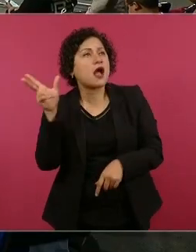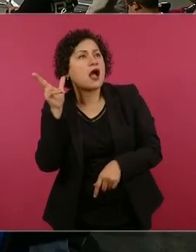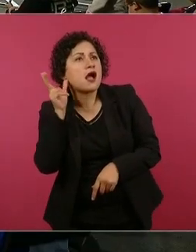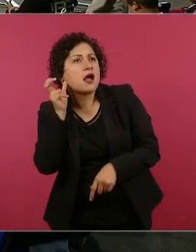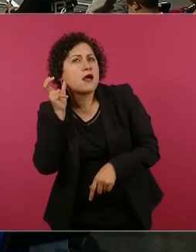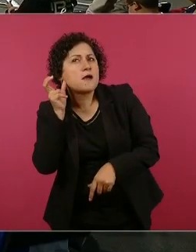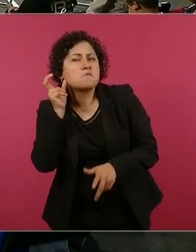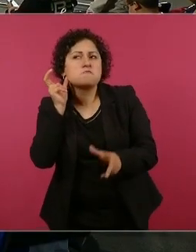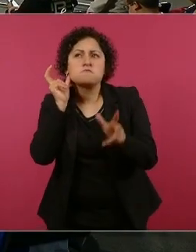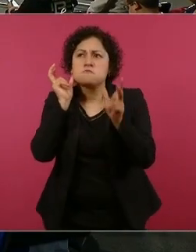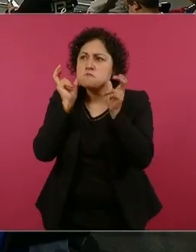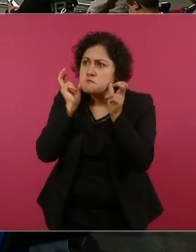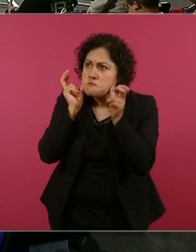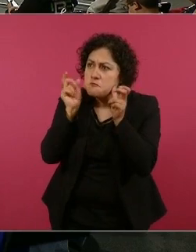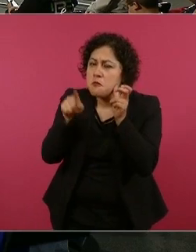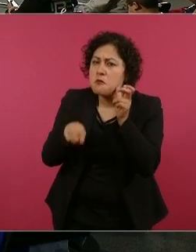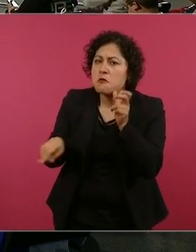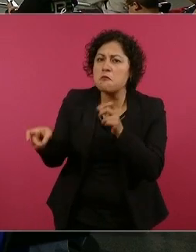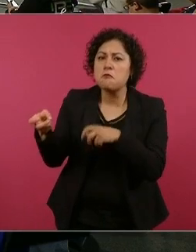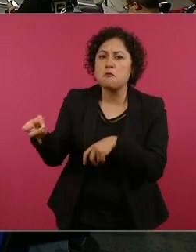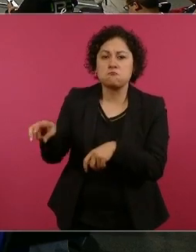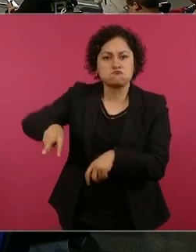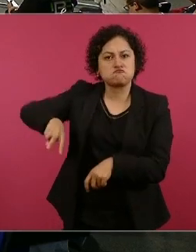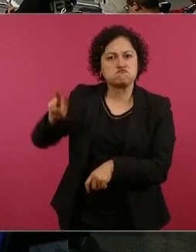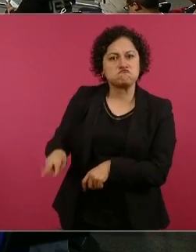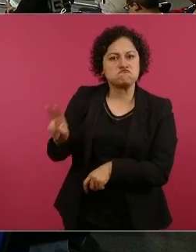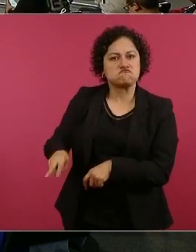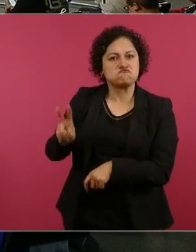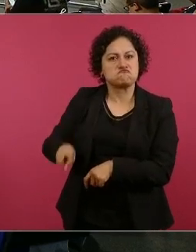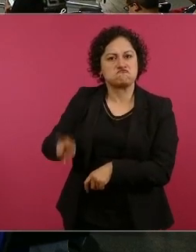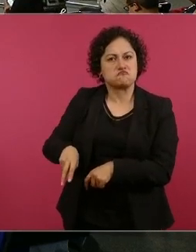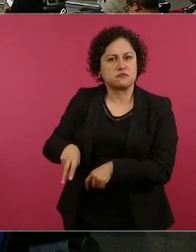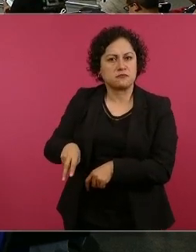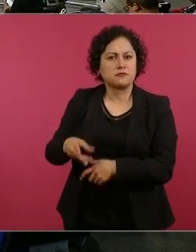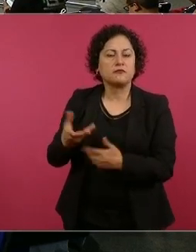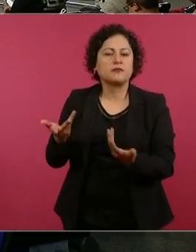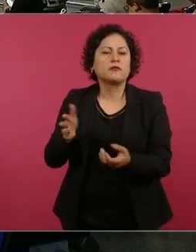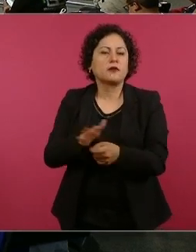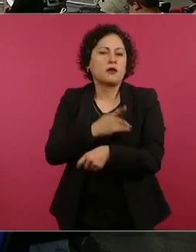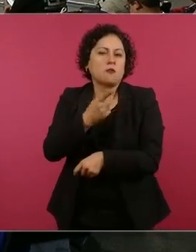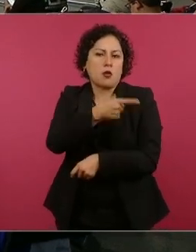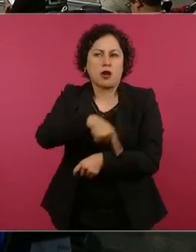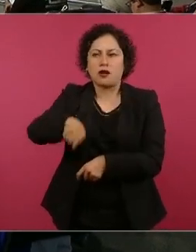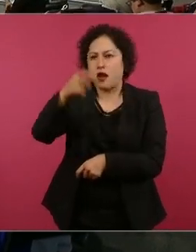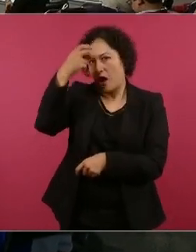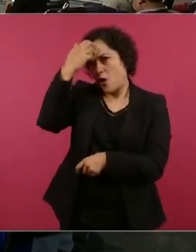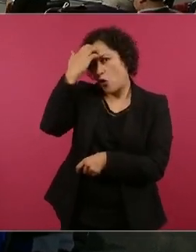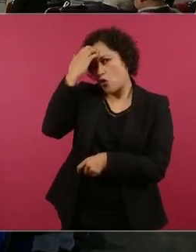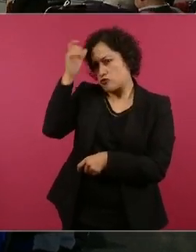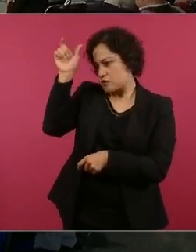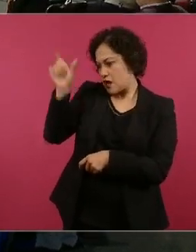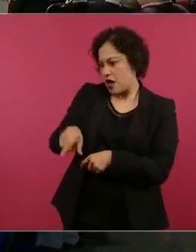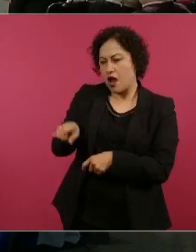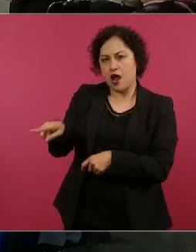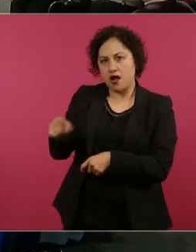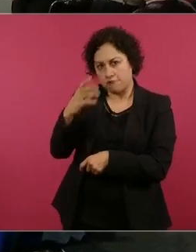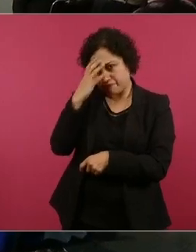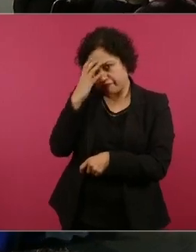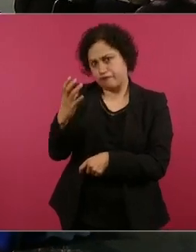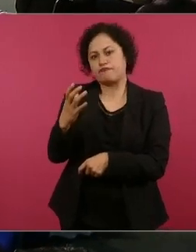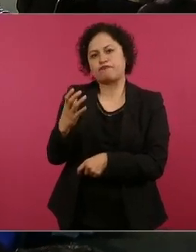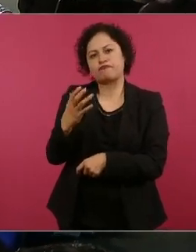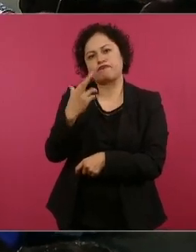además de que era una gente seria, responsable. pero iba uno caminando